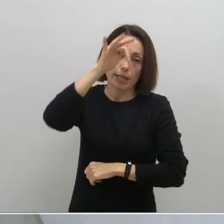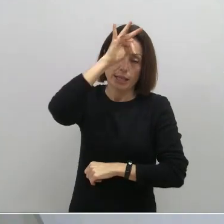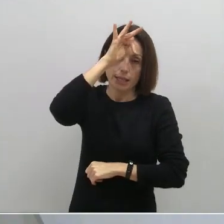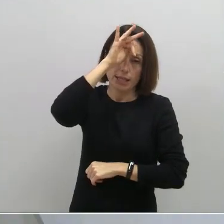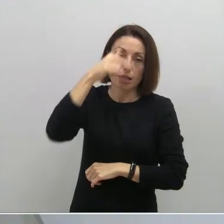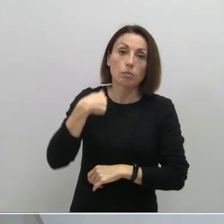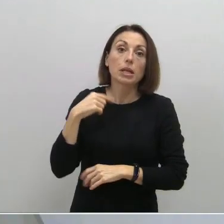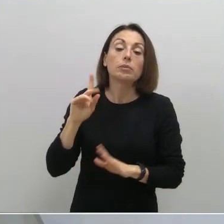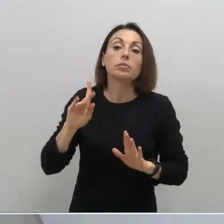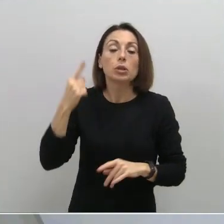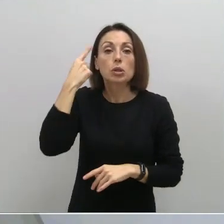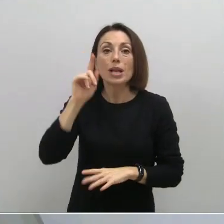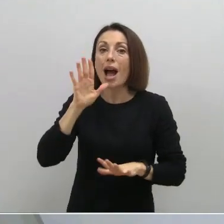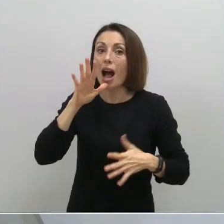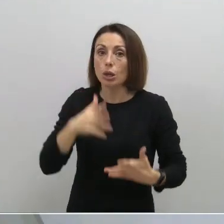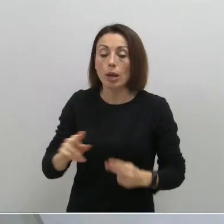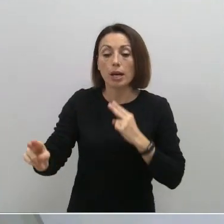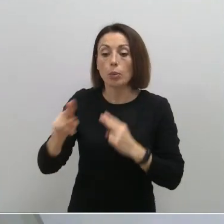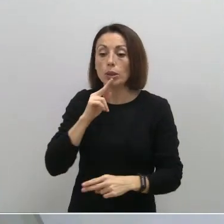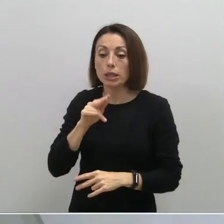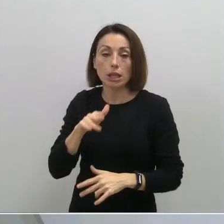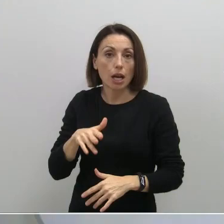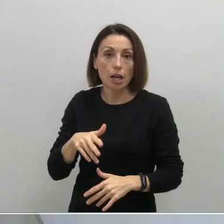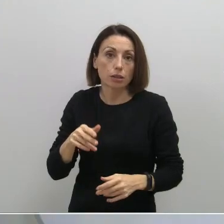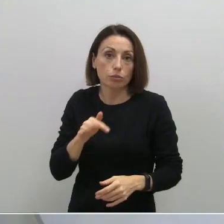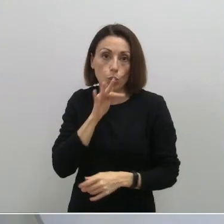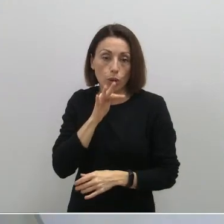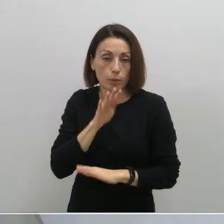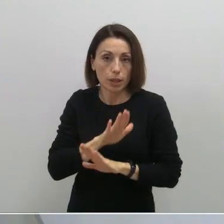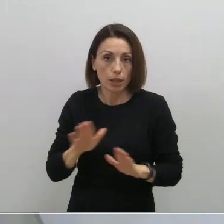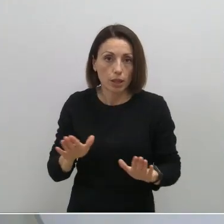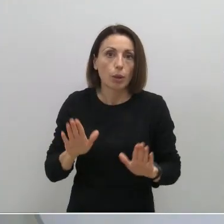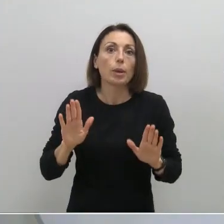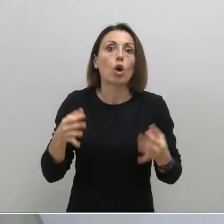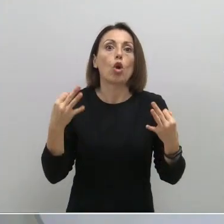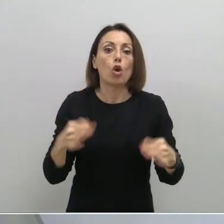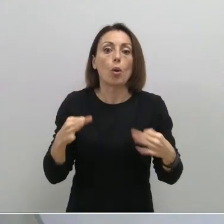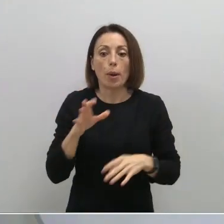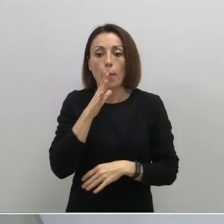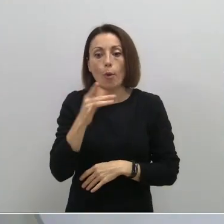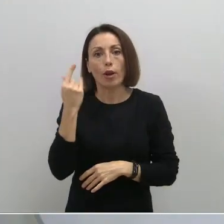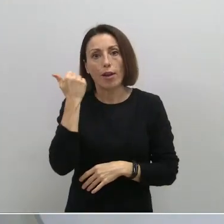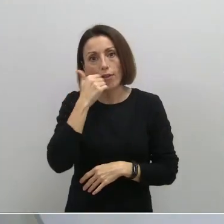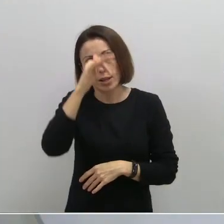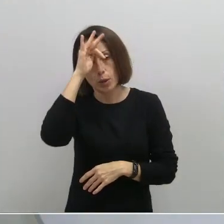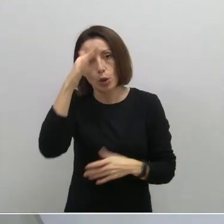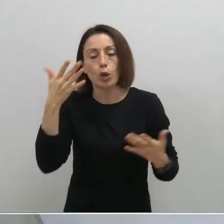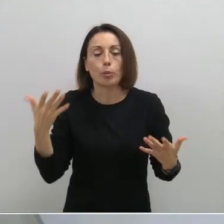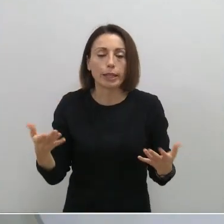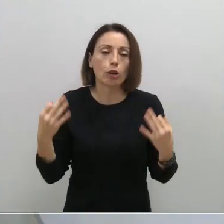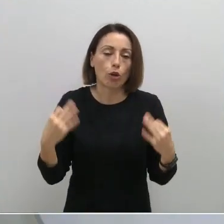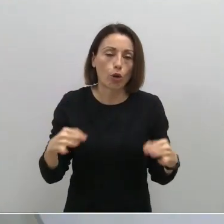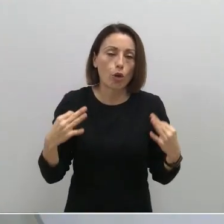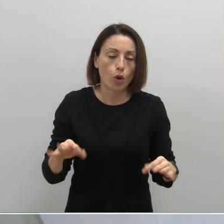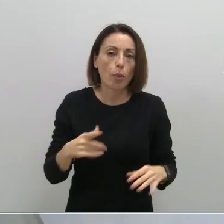Que yo sepa, todavía actualmente no se ha recibido contestación, pero también es una cosa que es previsible porque ha habido un fin de semana de por medio. Nuestra